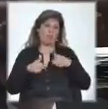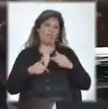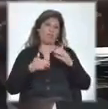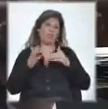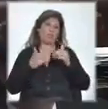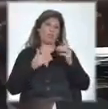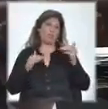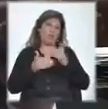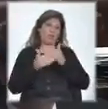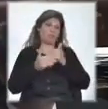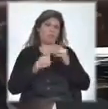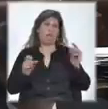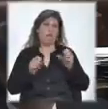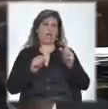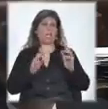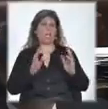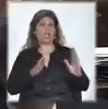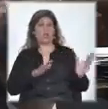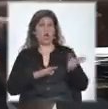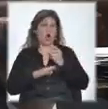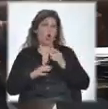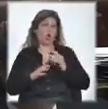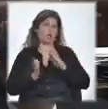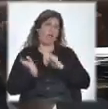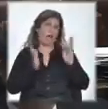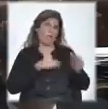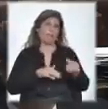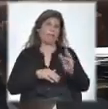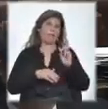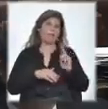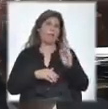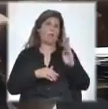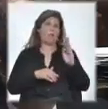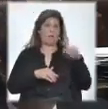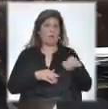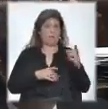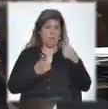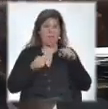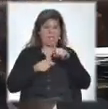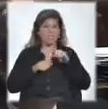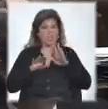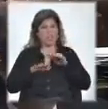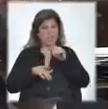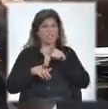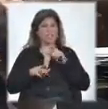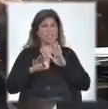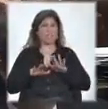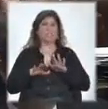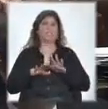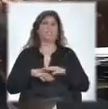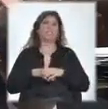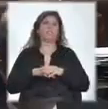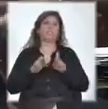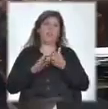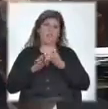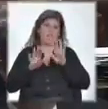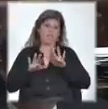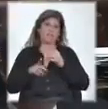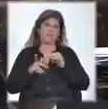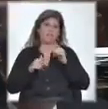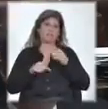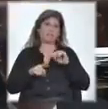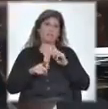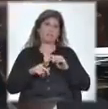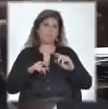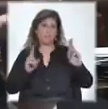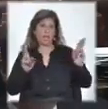obras aparte de las de UPM. Porque eso va a suceder. El efecto natural de un procesamiento penal es